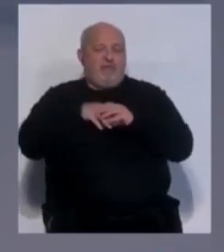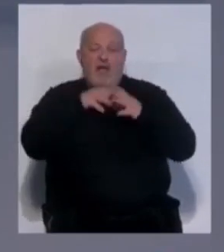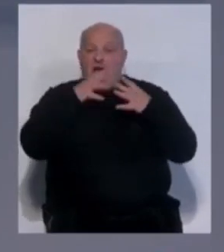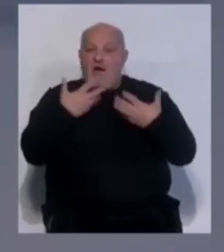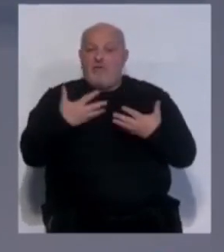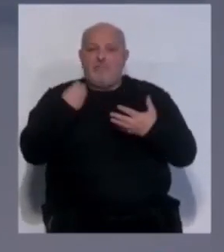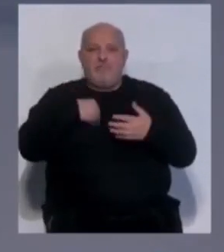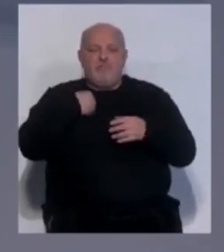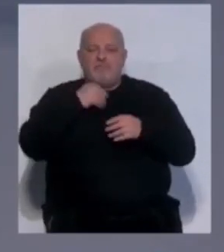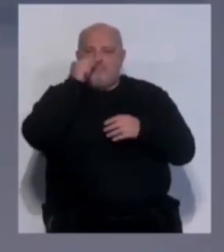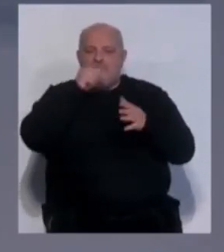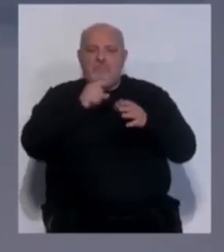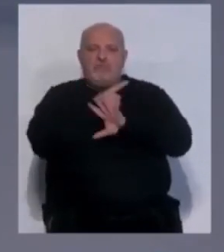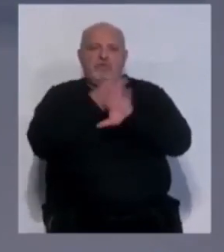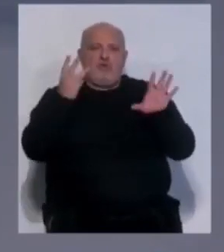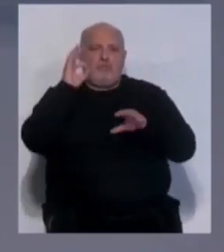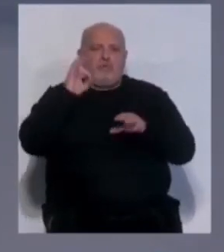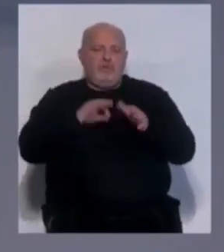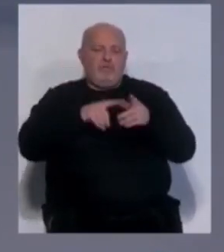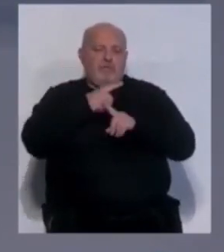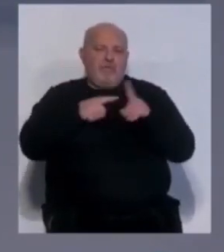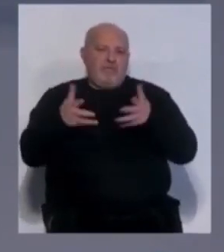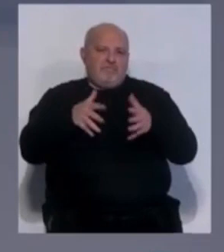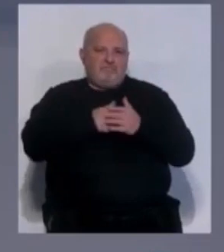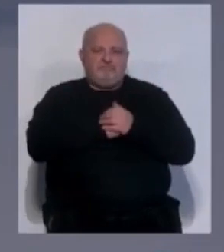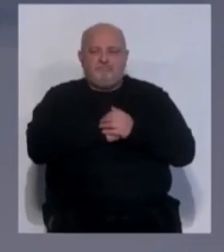se encuentran al poco más del 18% de media.